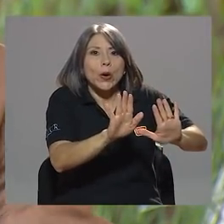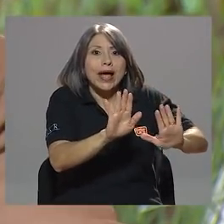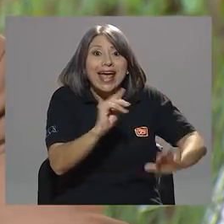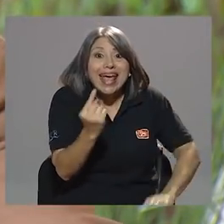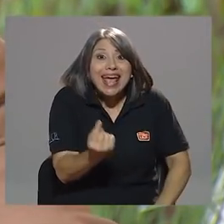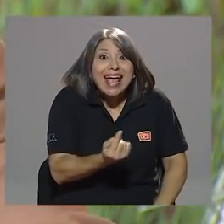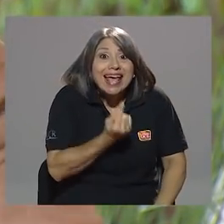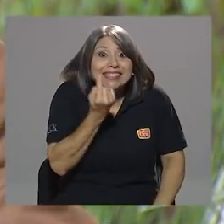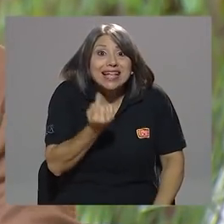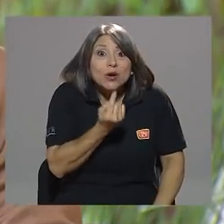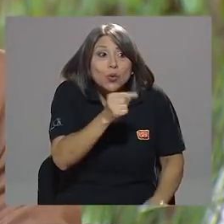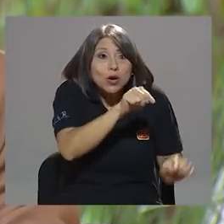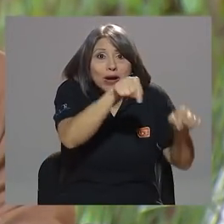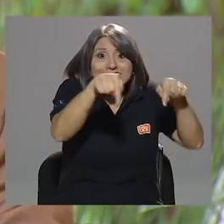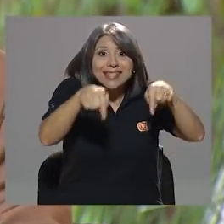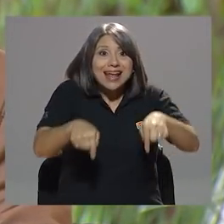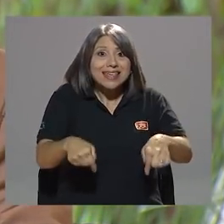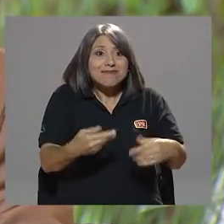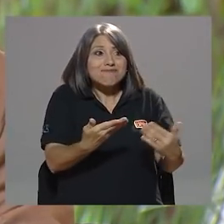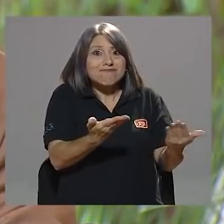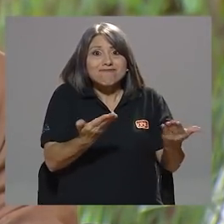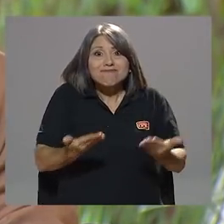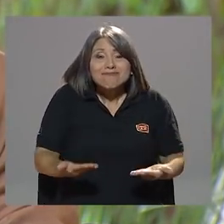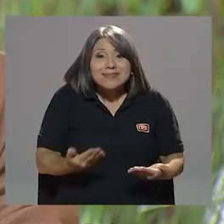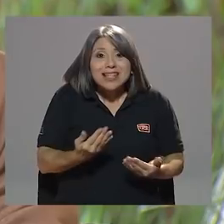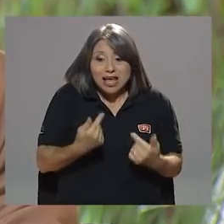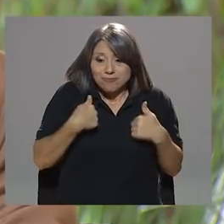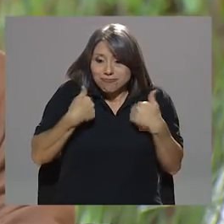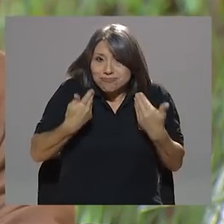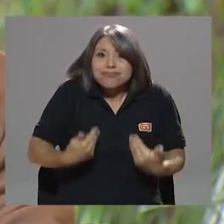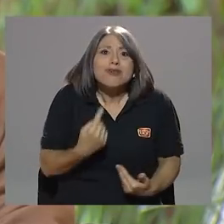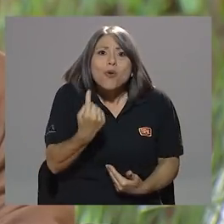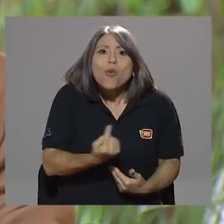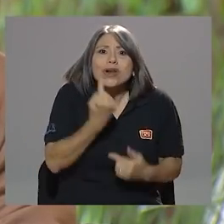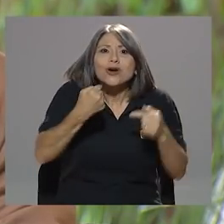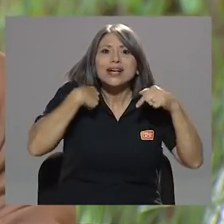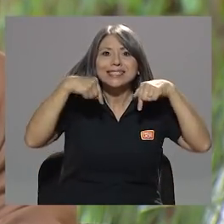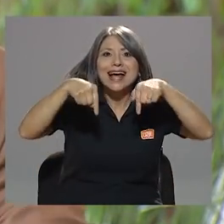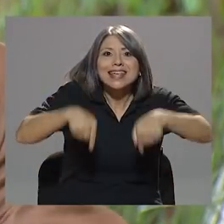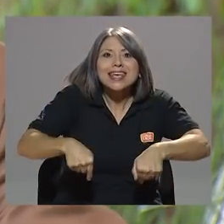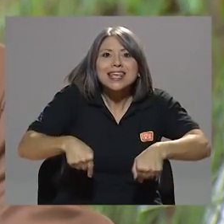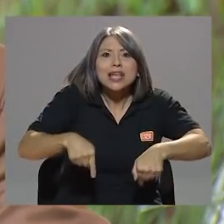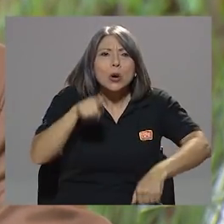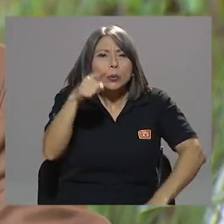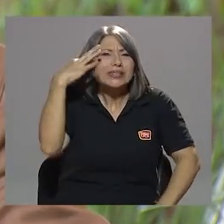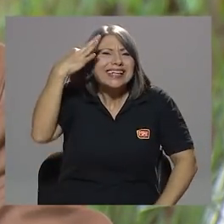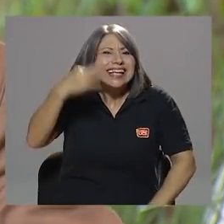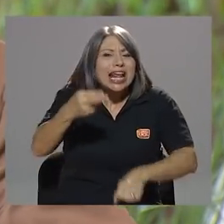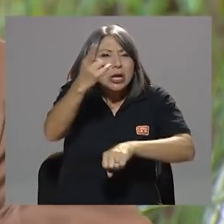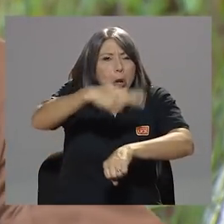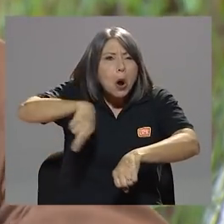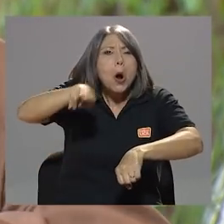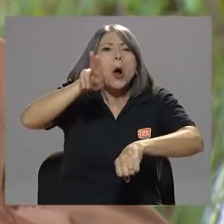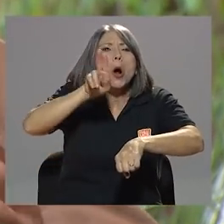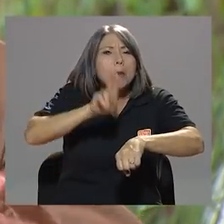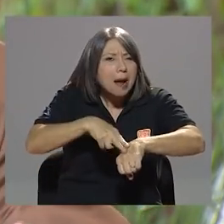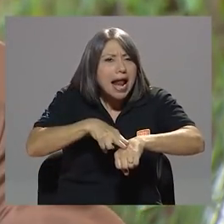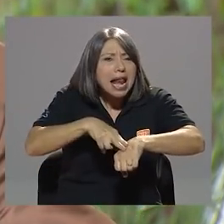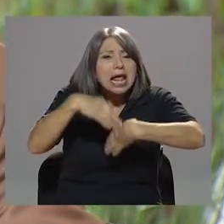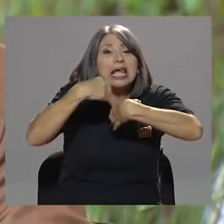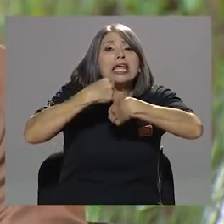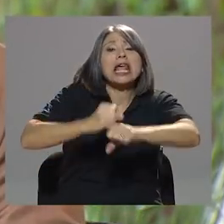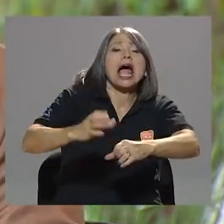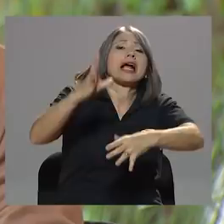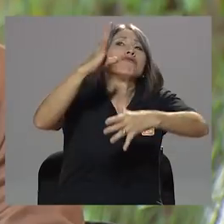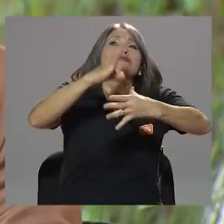Es el único que está aquí. Entonces, le parece normal a usted que vengan y traten de montar esa